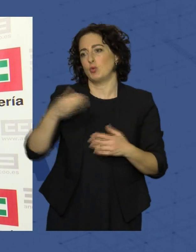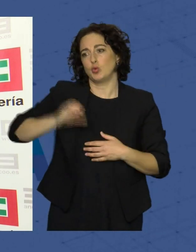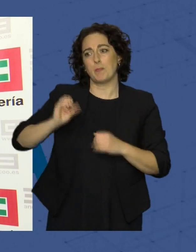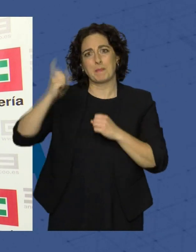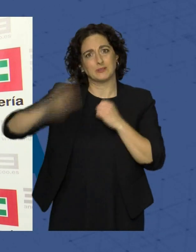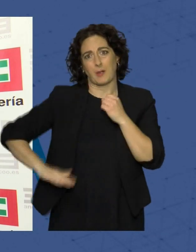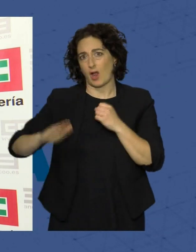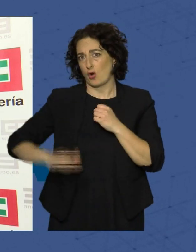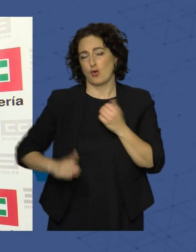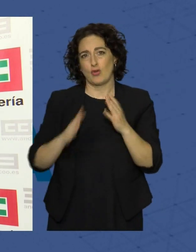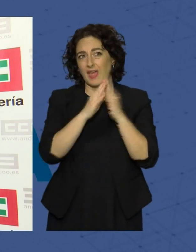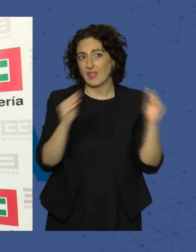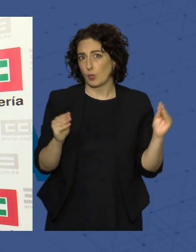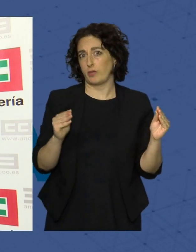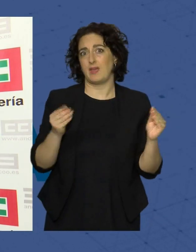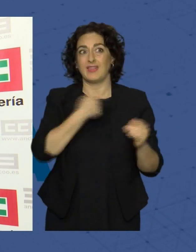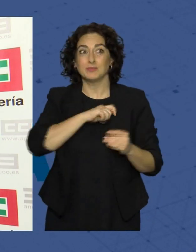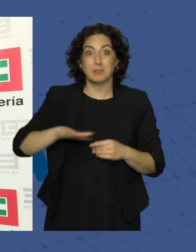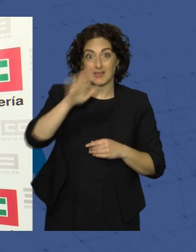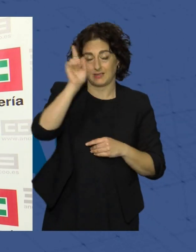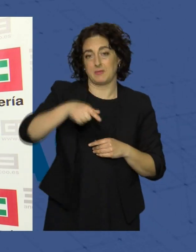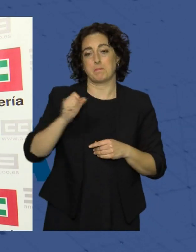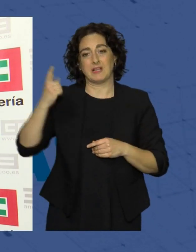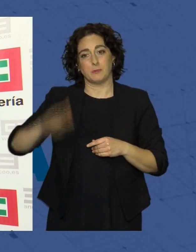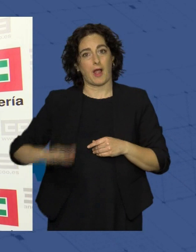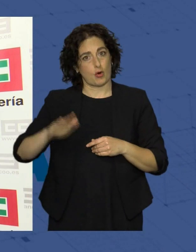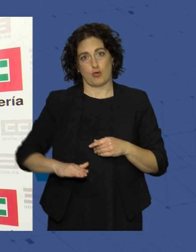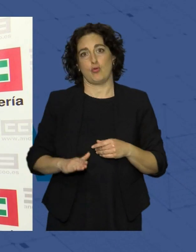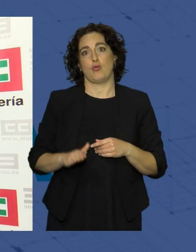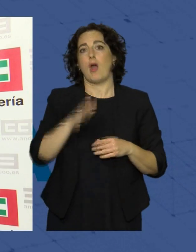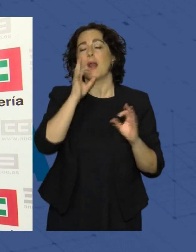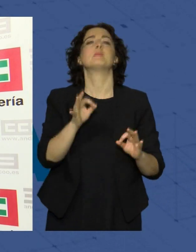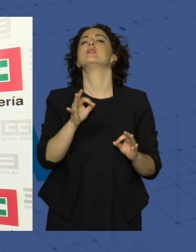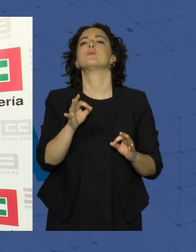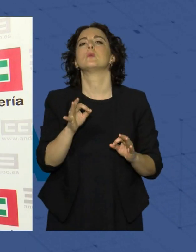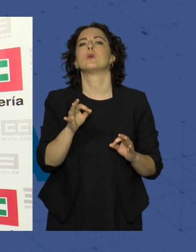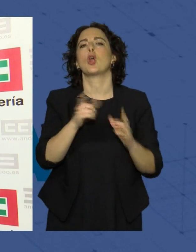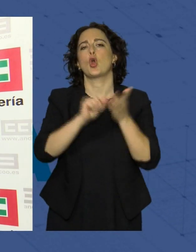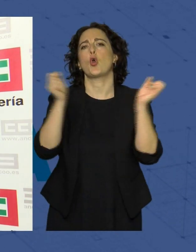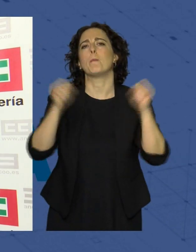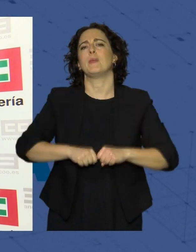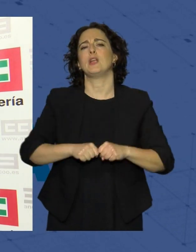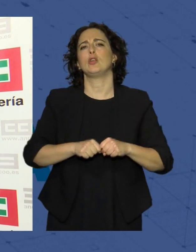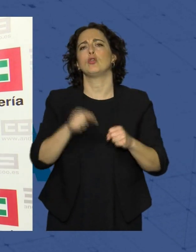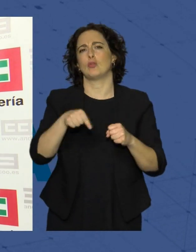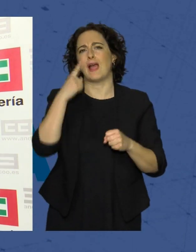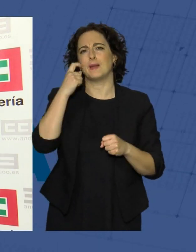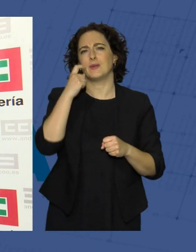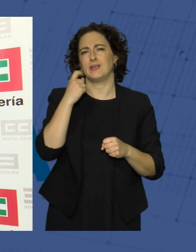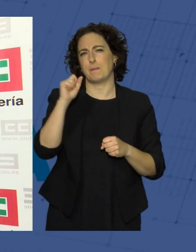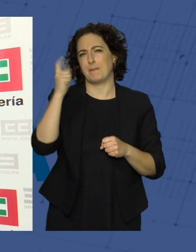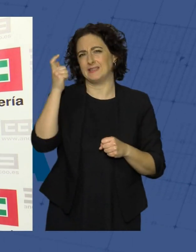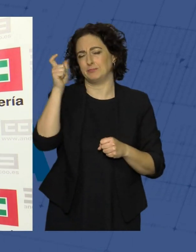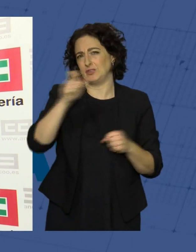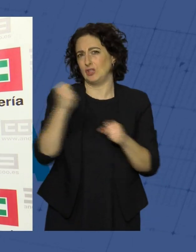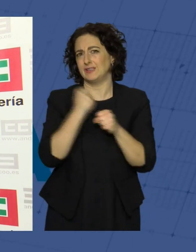prácticamente de Andalucía y de España. Tenemos ahora mismo el convenio que aglutina en Almería a más trabajadores